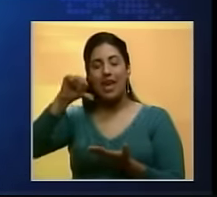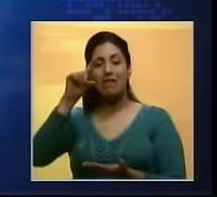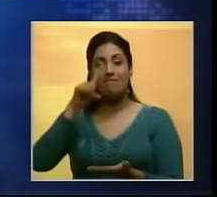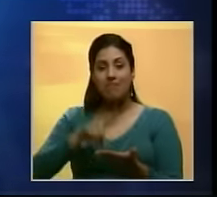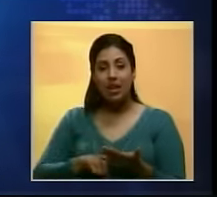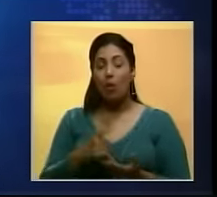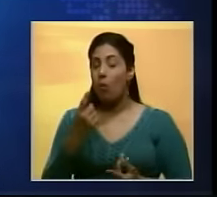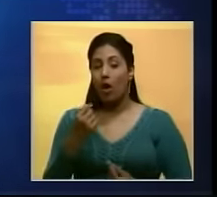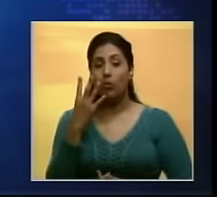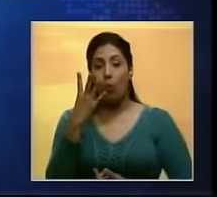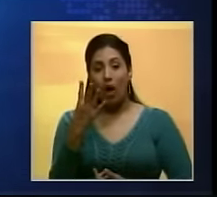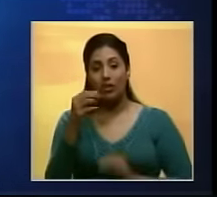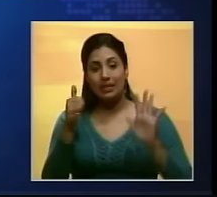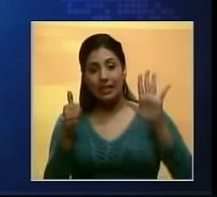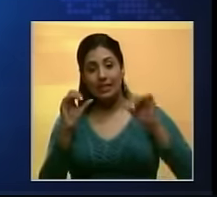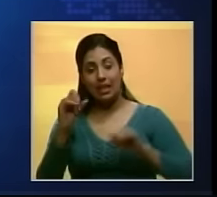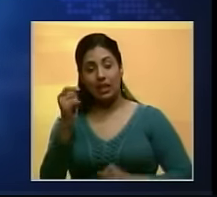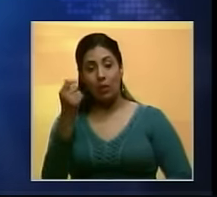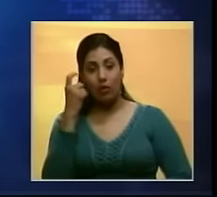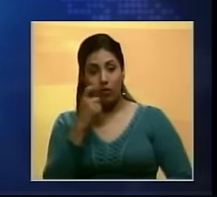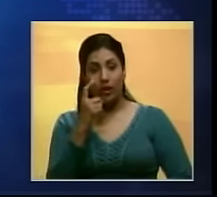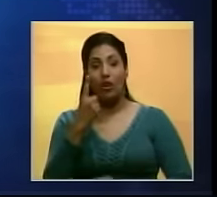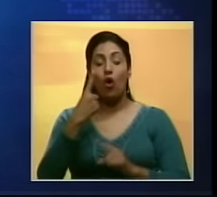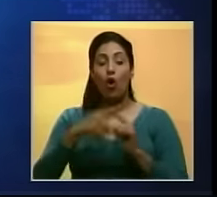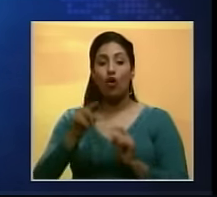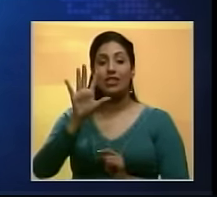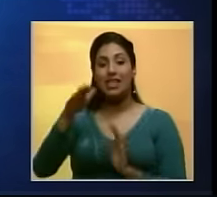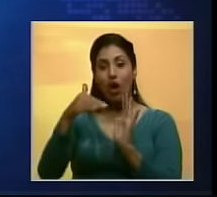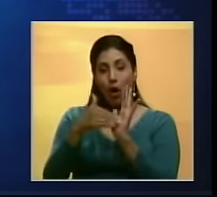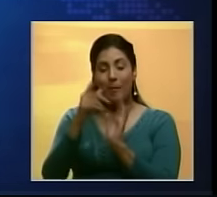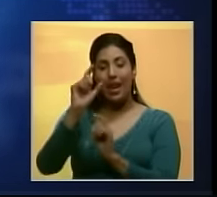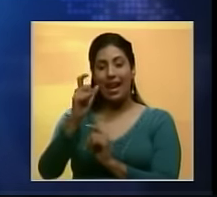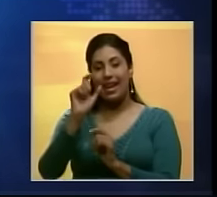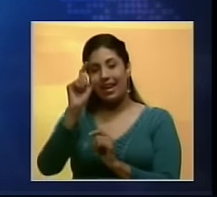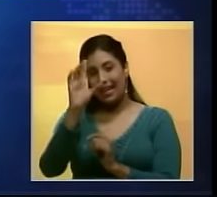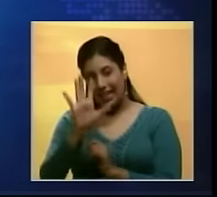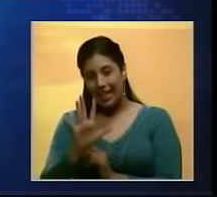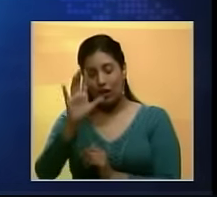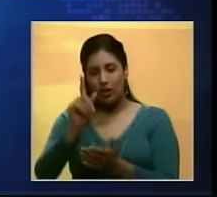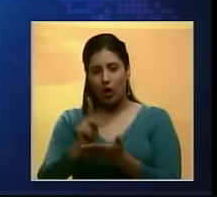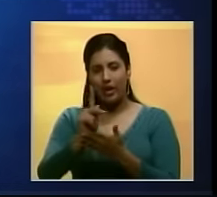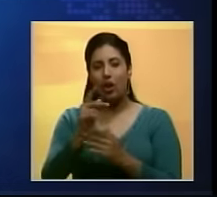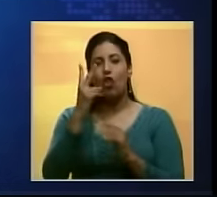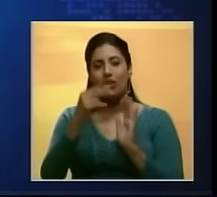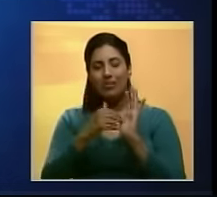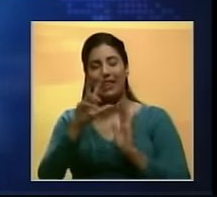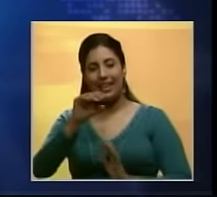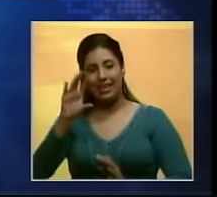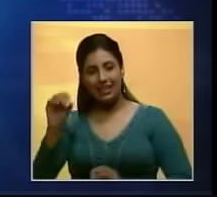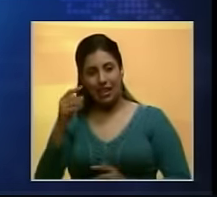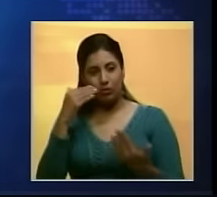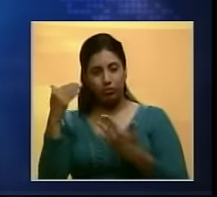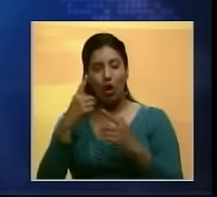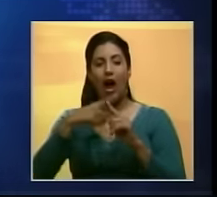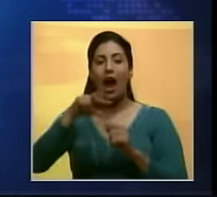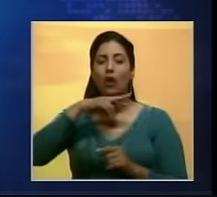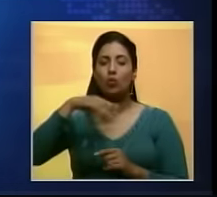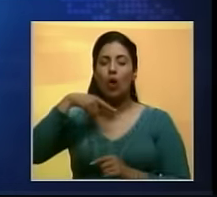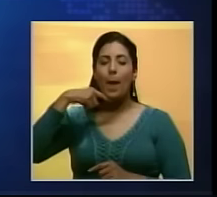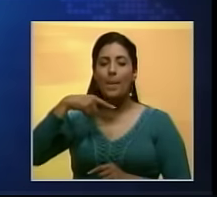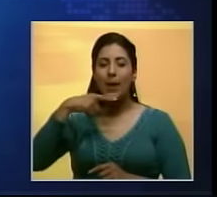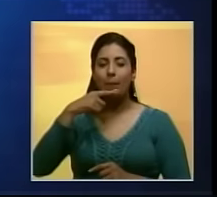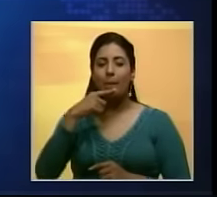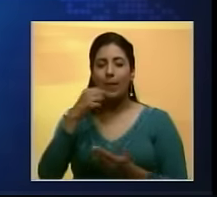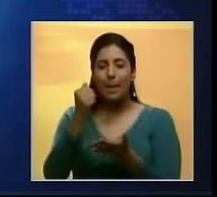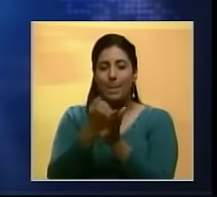gramos costará 460 bolívares. De 5 mil gramos valdrá 2.300 bolívares. Azúcar lavada, morena, rubia y con sabor